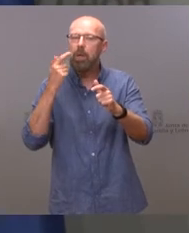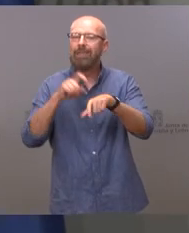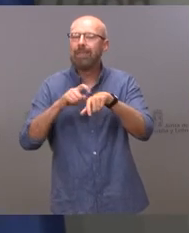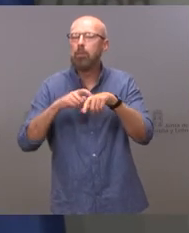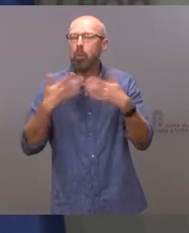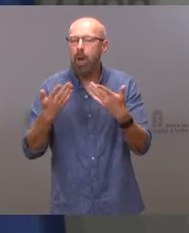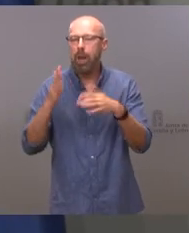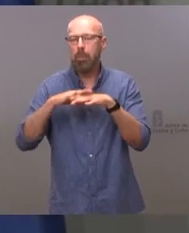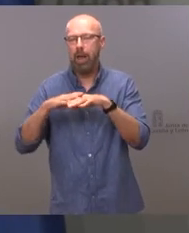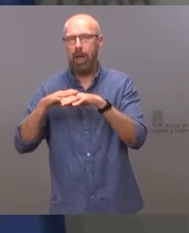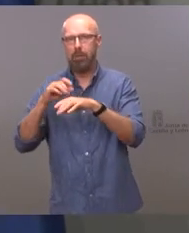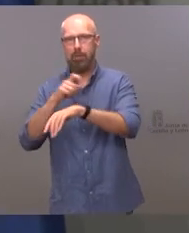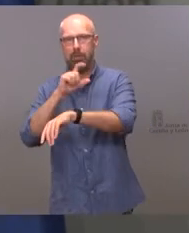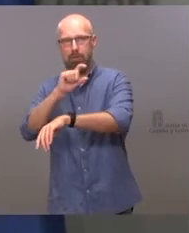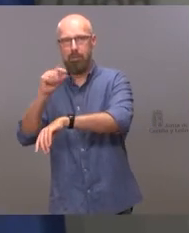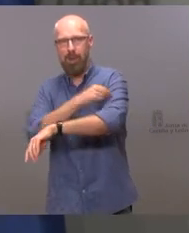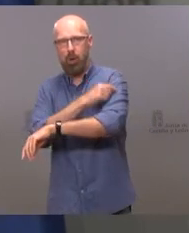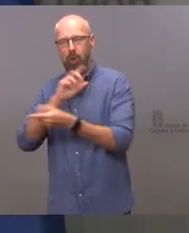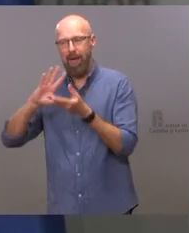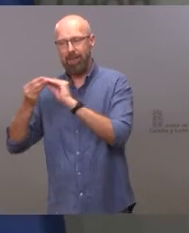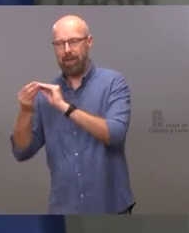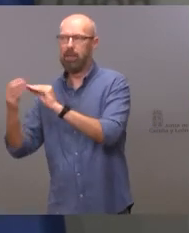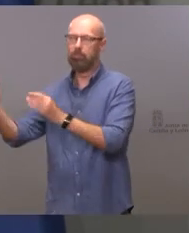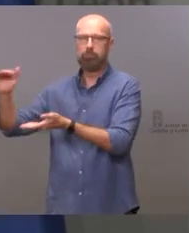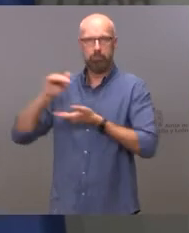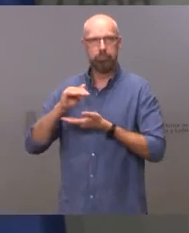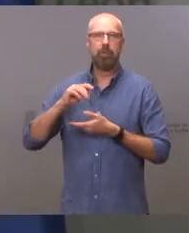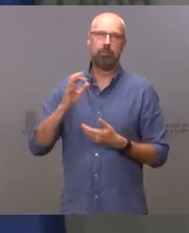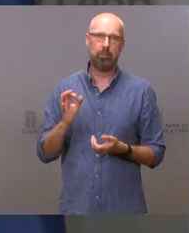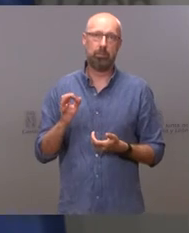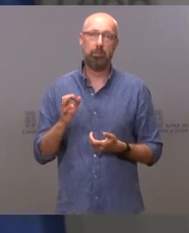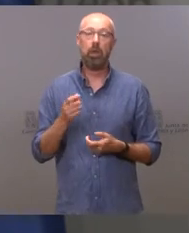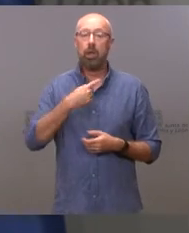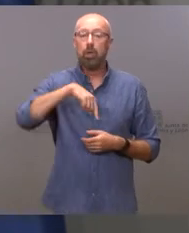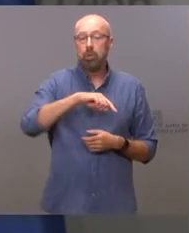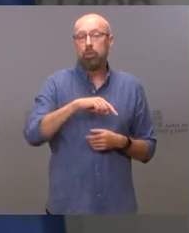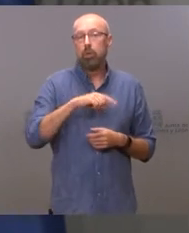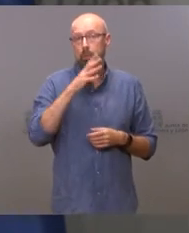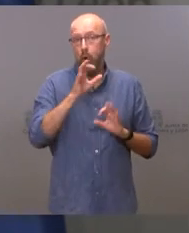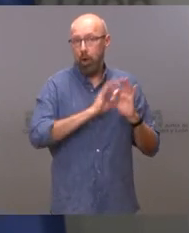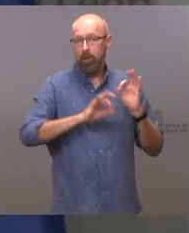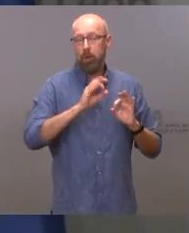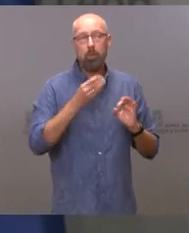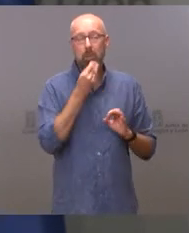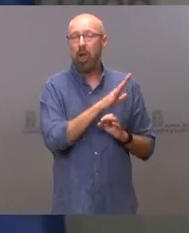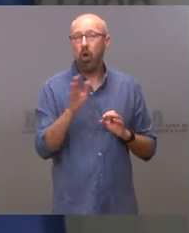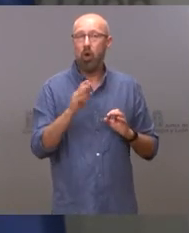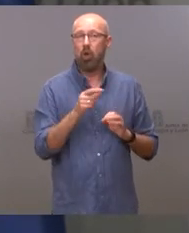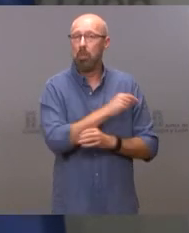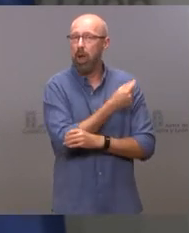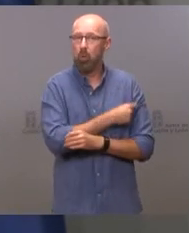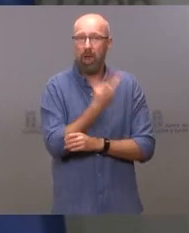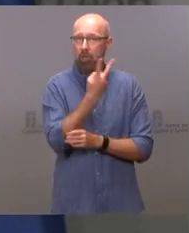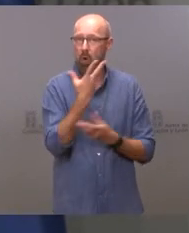vista sería ideal poder hacer las dos cosas a la vez, ya le digo, tanto por nuestra logística como por el bienestar